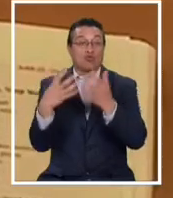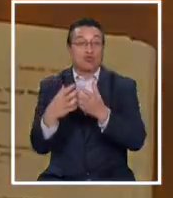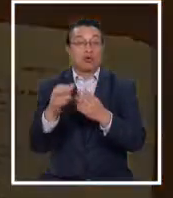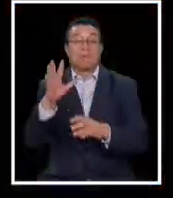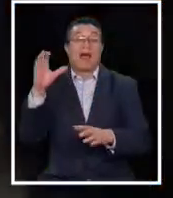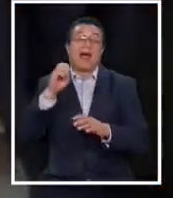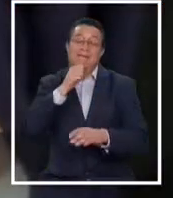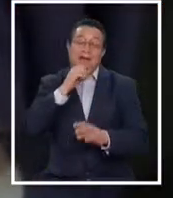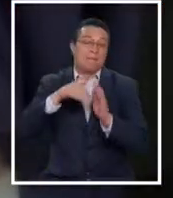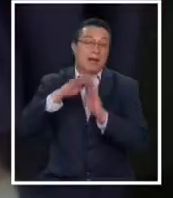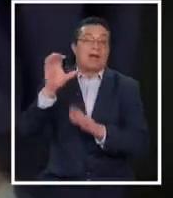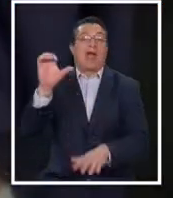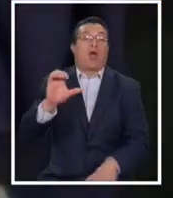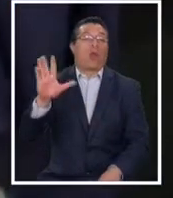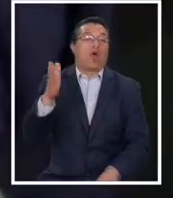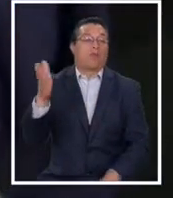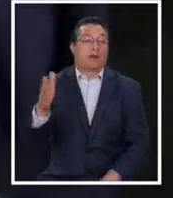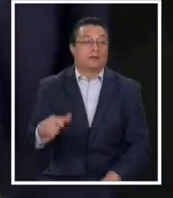de toda Europa.